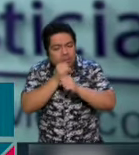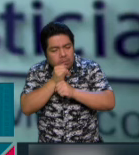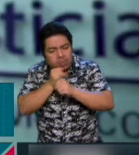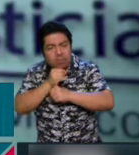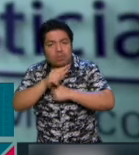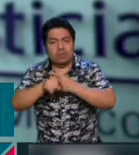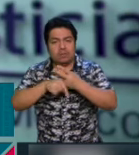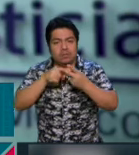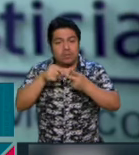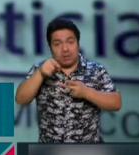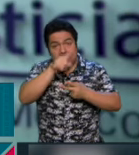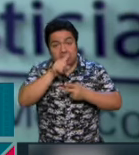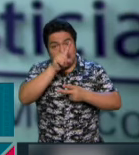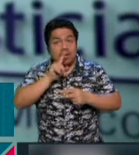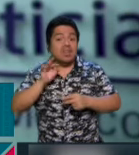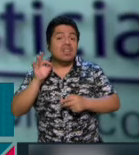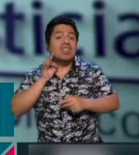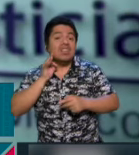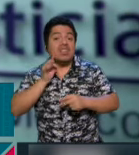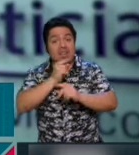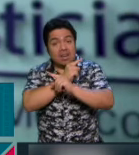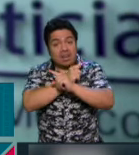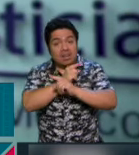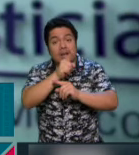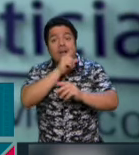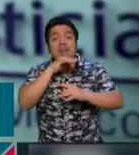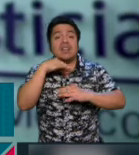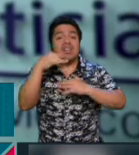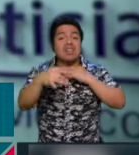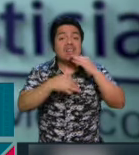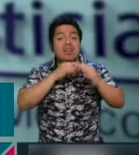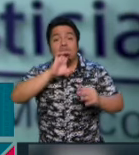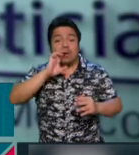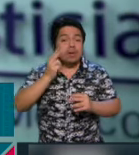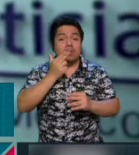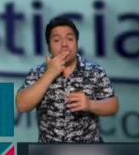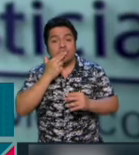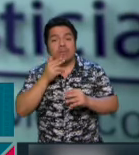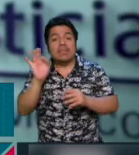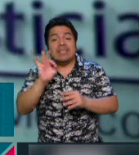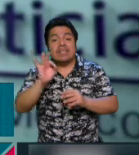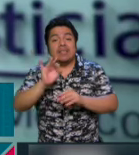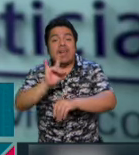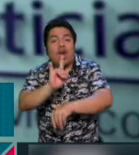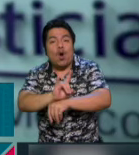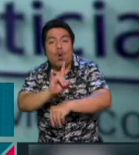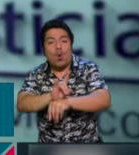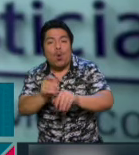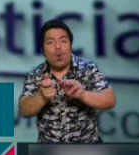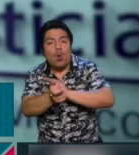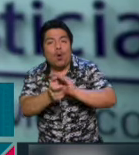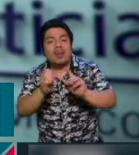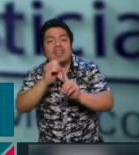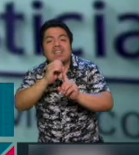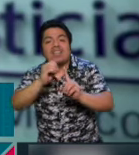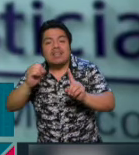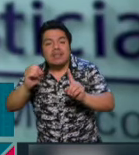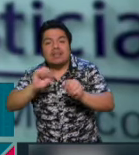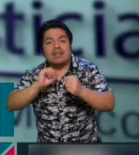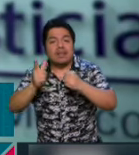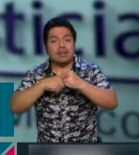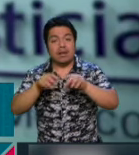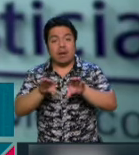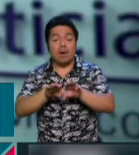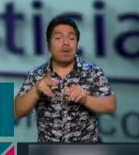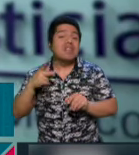practicados por la Fiscalía Anticorrupción del Estado de Chihuahua fueron orquestados y planeados dolosamente con fines